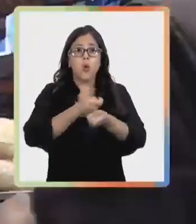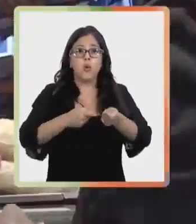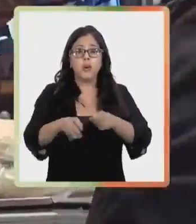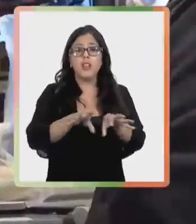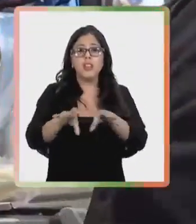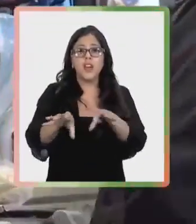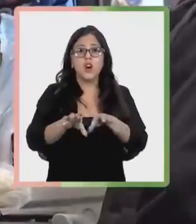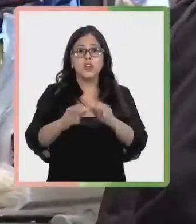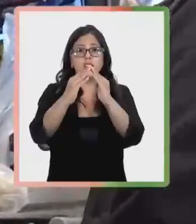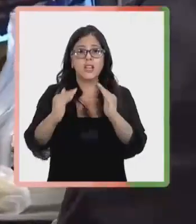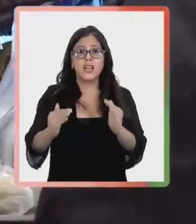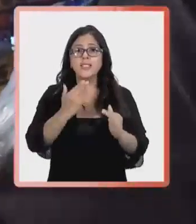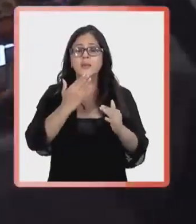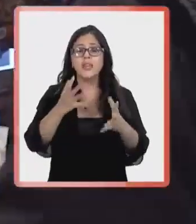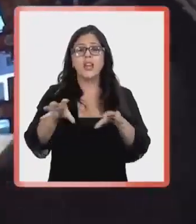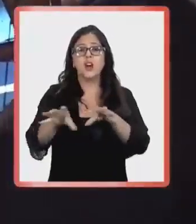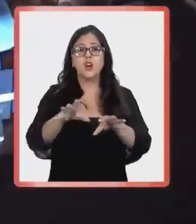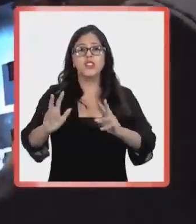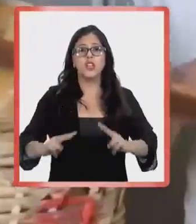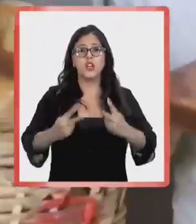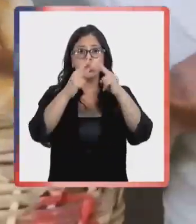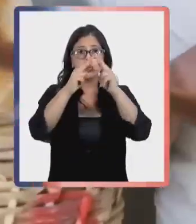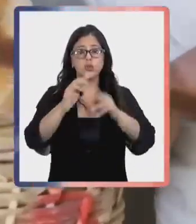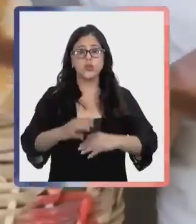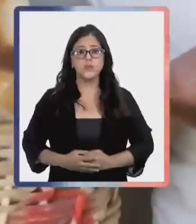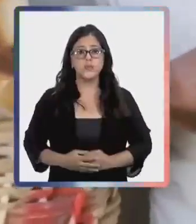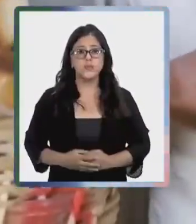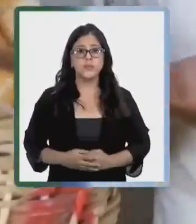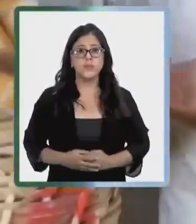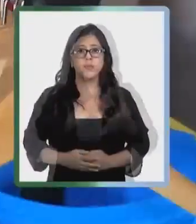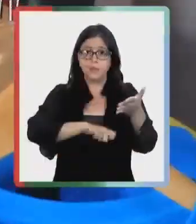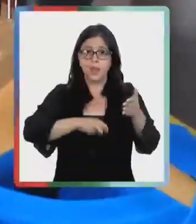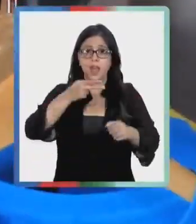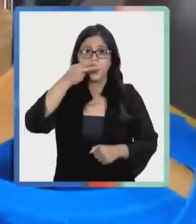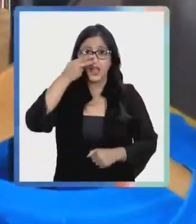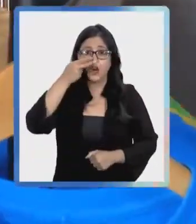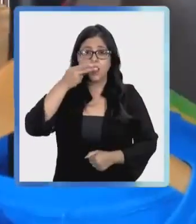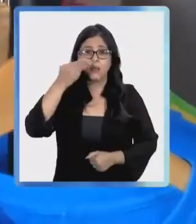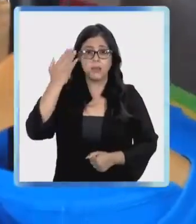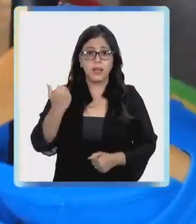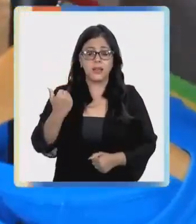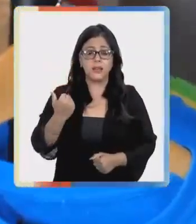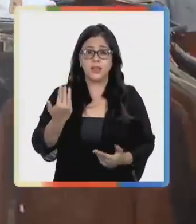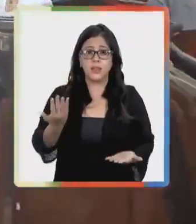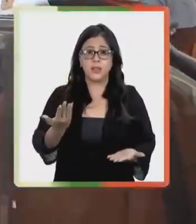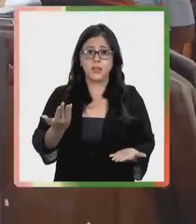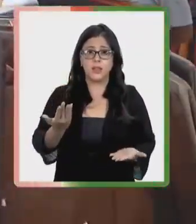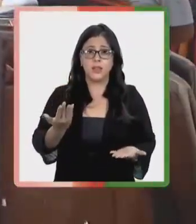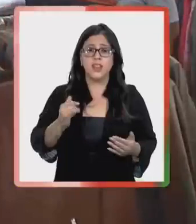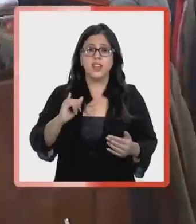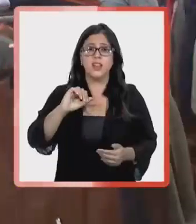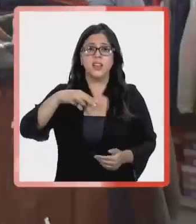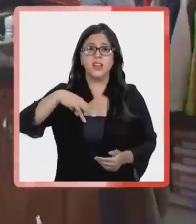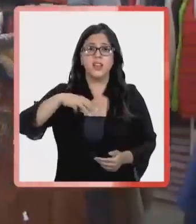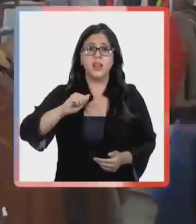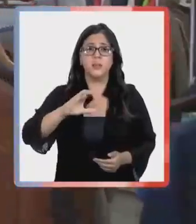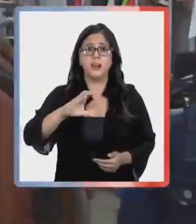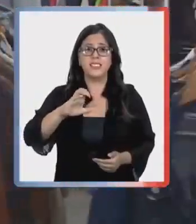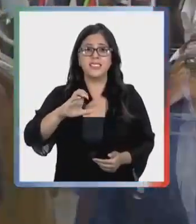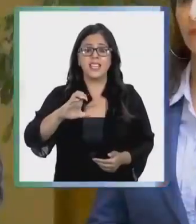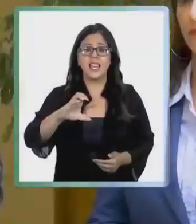enseres domésticos y materiales de construcción. Para el mes de noviembre, para